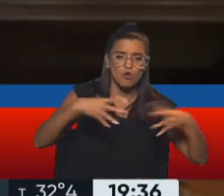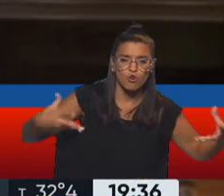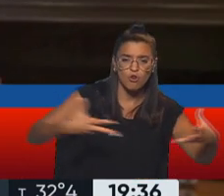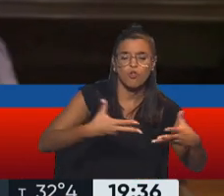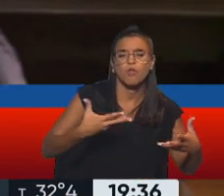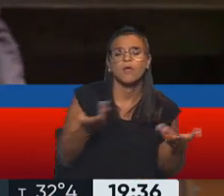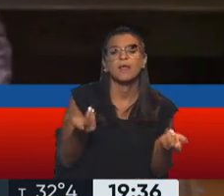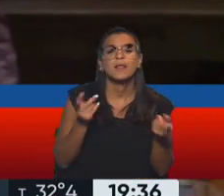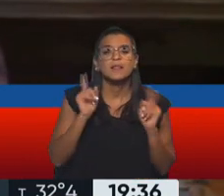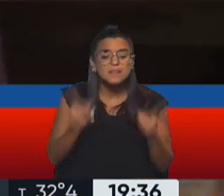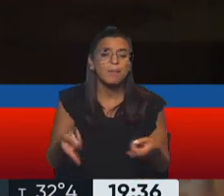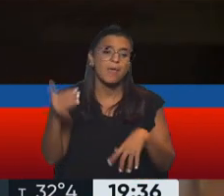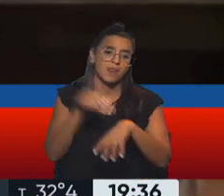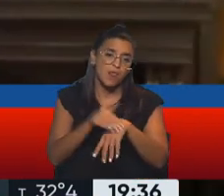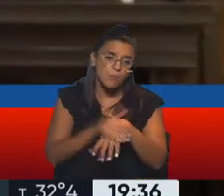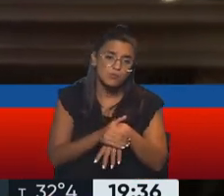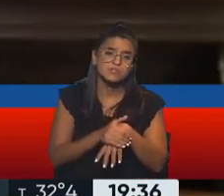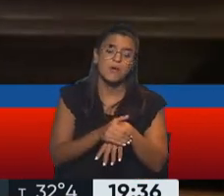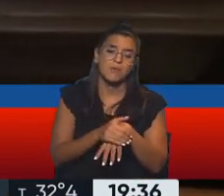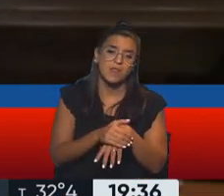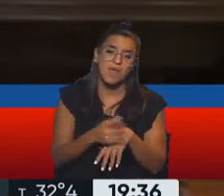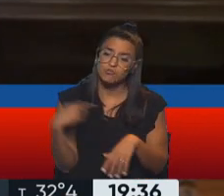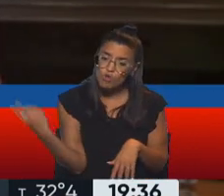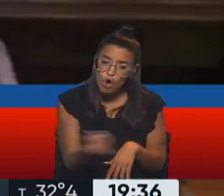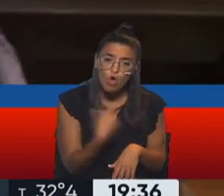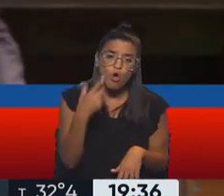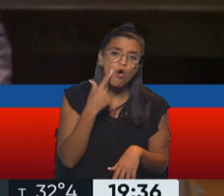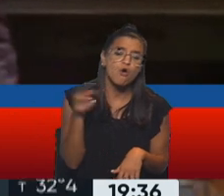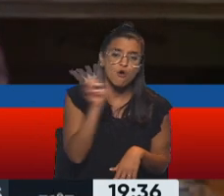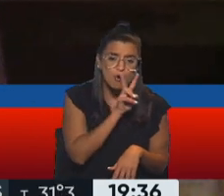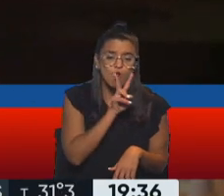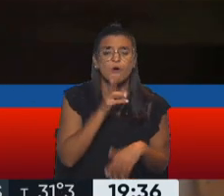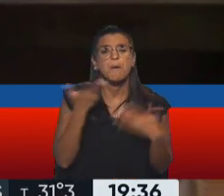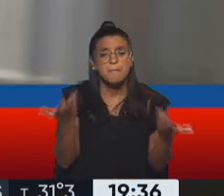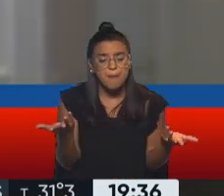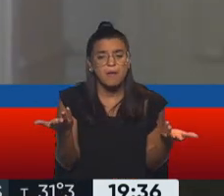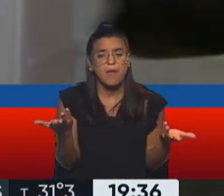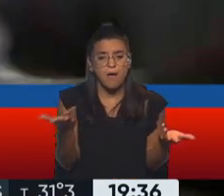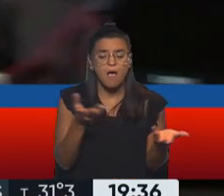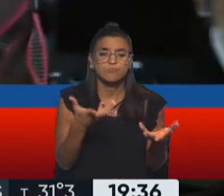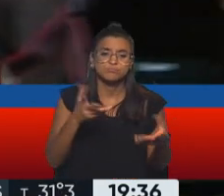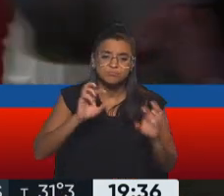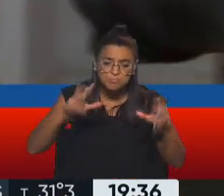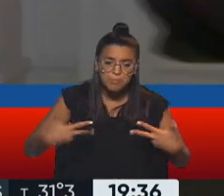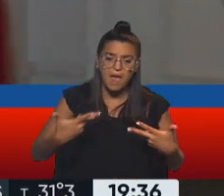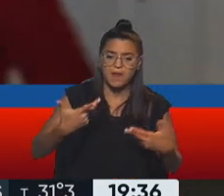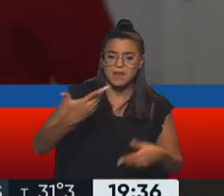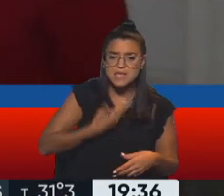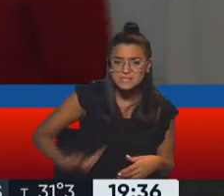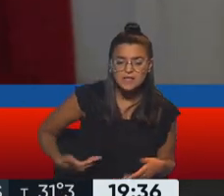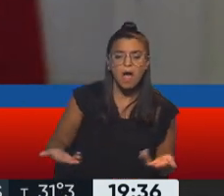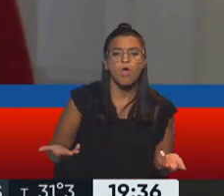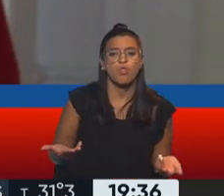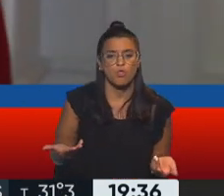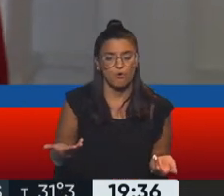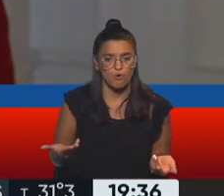también la responsabilidad de todas y todos para... con una política de Estado que